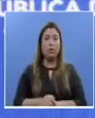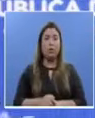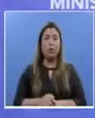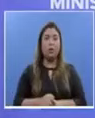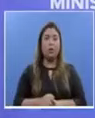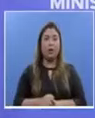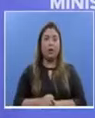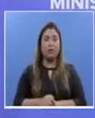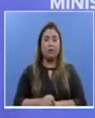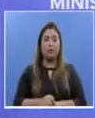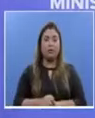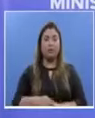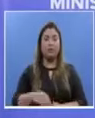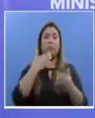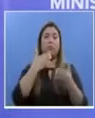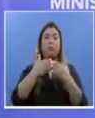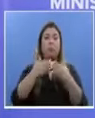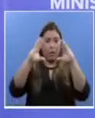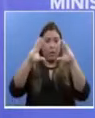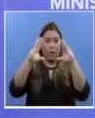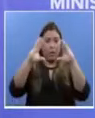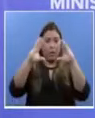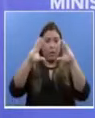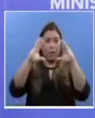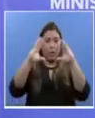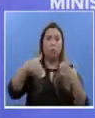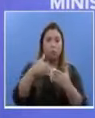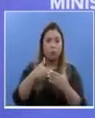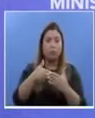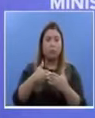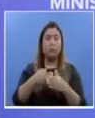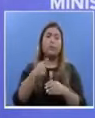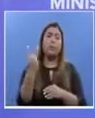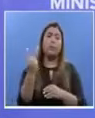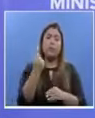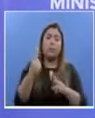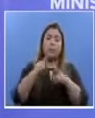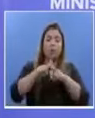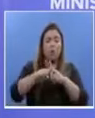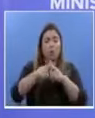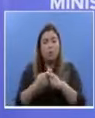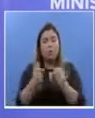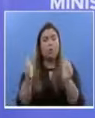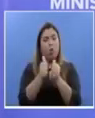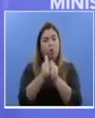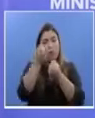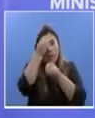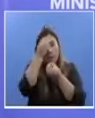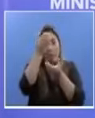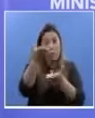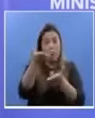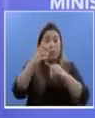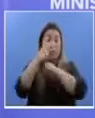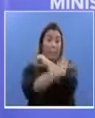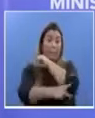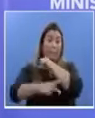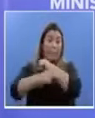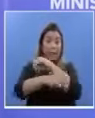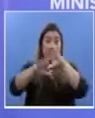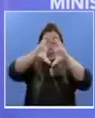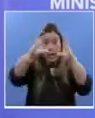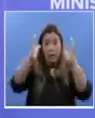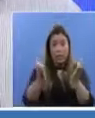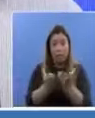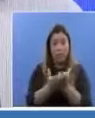Gracias Aris, buenas noches a todos. Como siempre empezamos con el contexto internacional, que para el día de hoy se